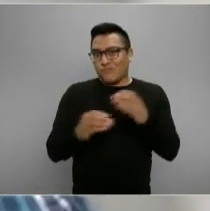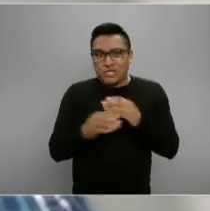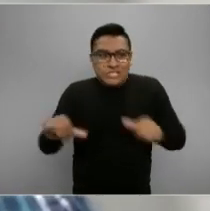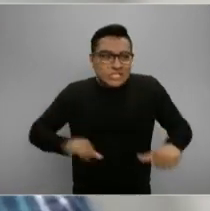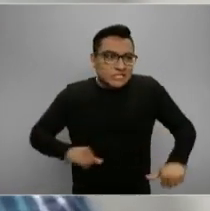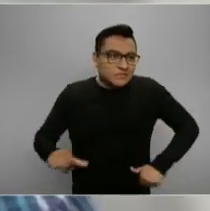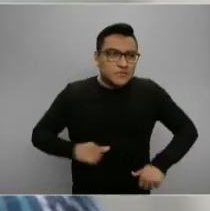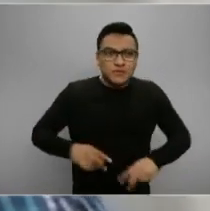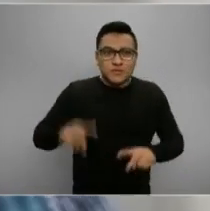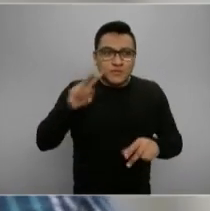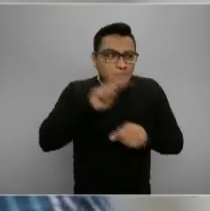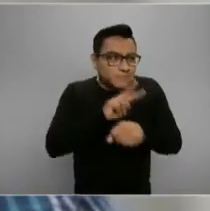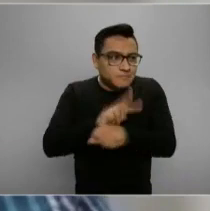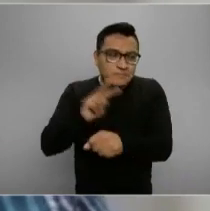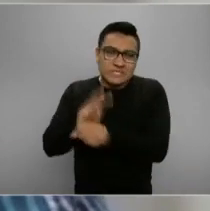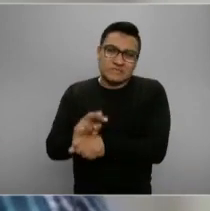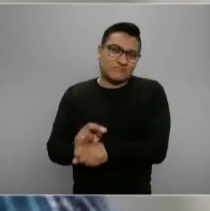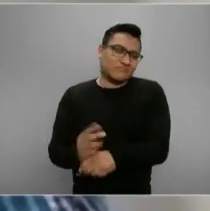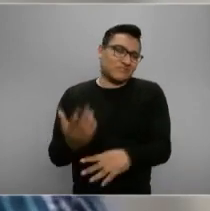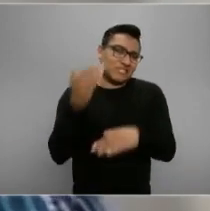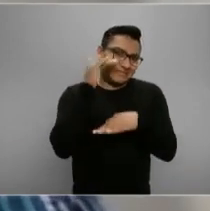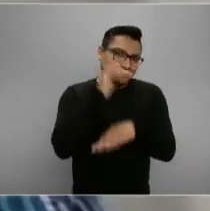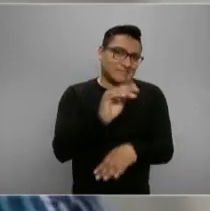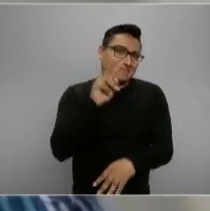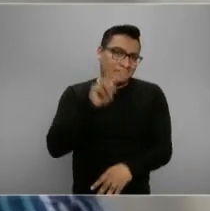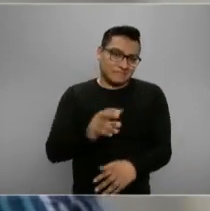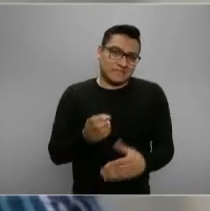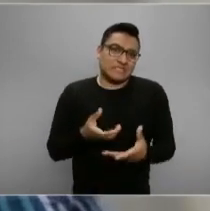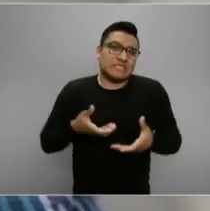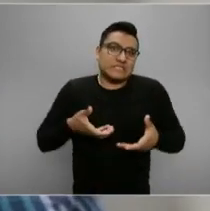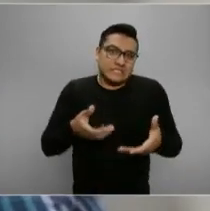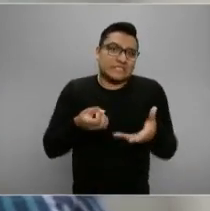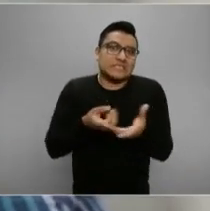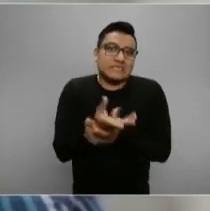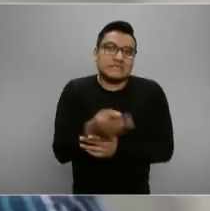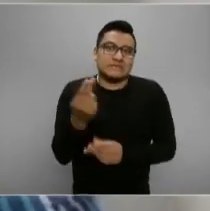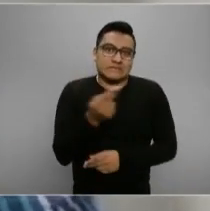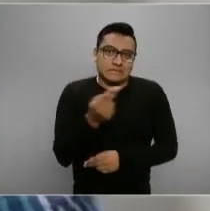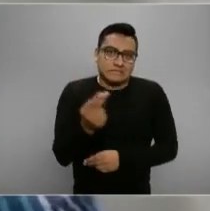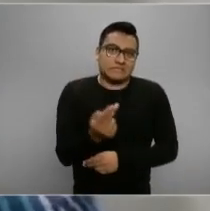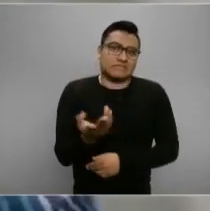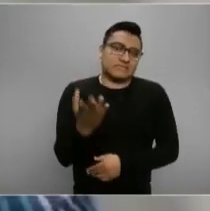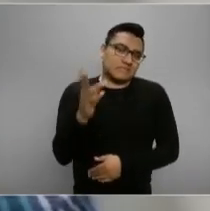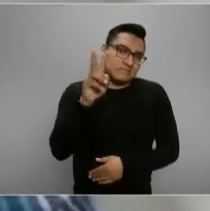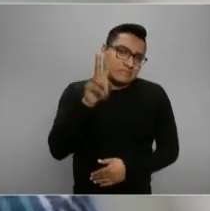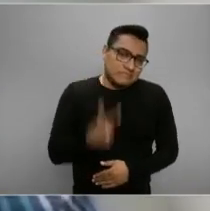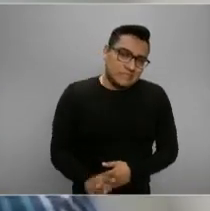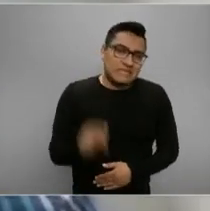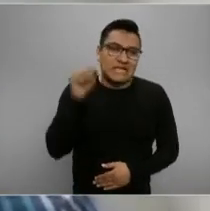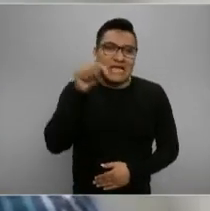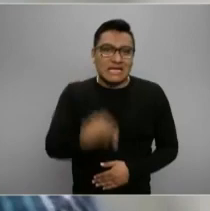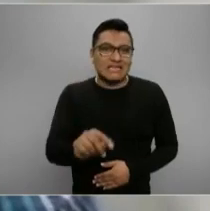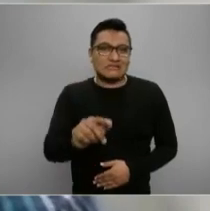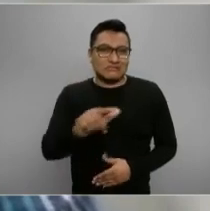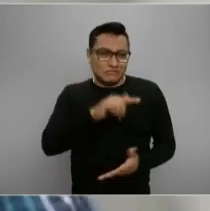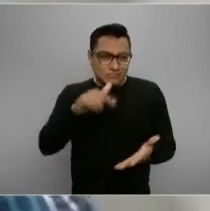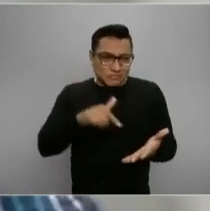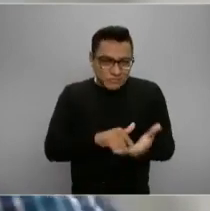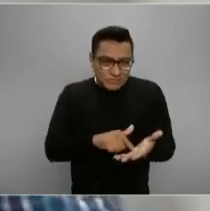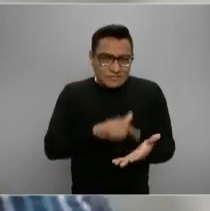supervisión de obra. Muchas de las acciones de supervisión de obra o las obras en sí están siendo, digamos,